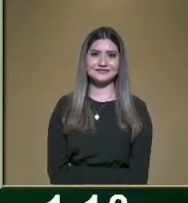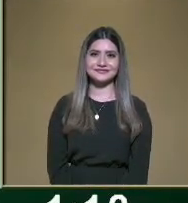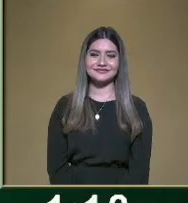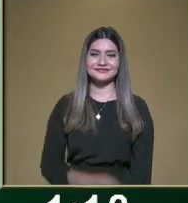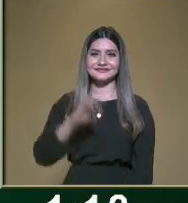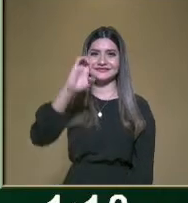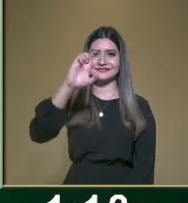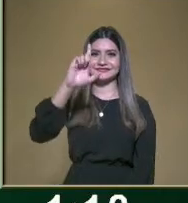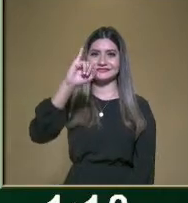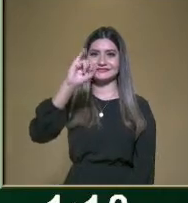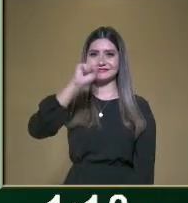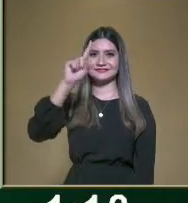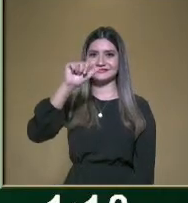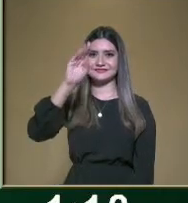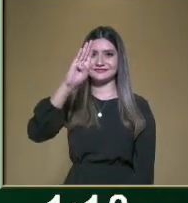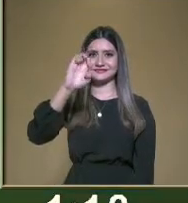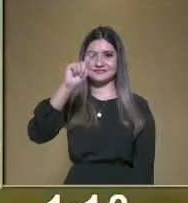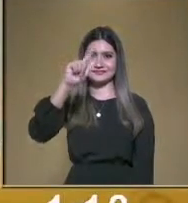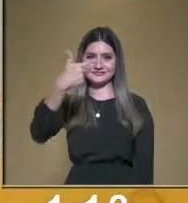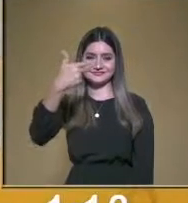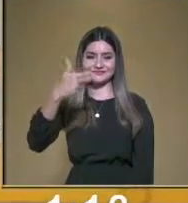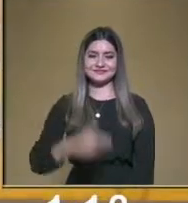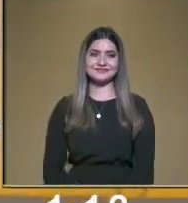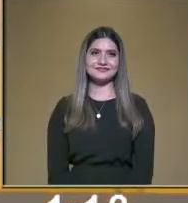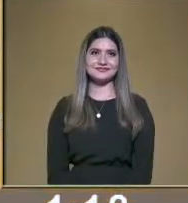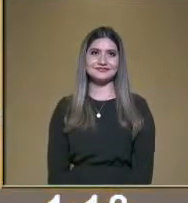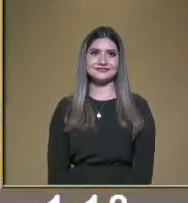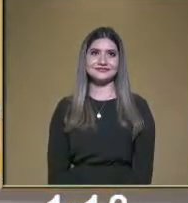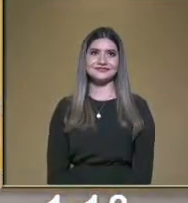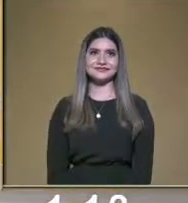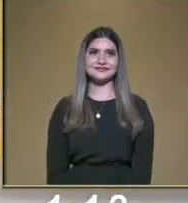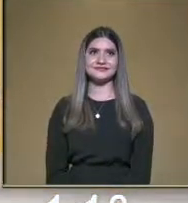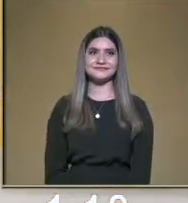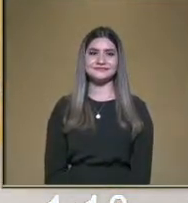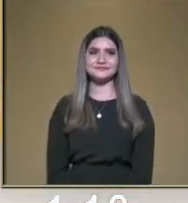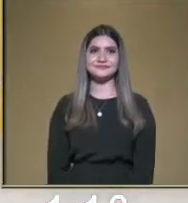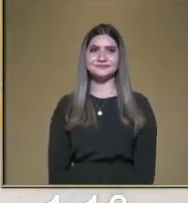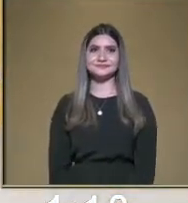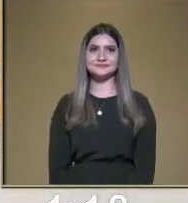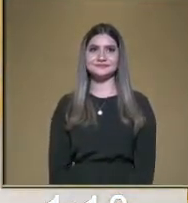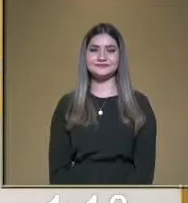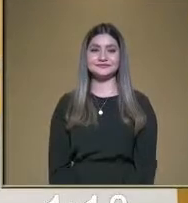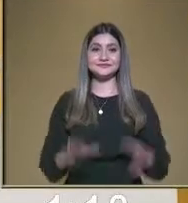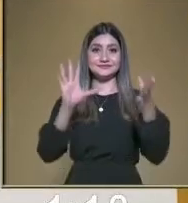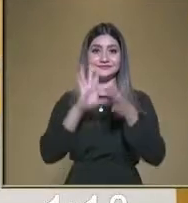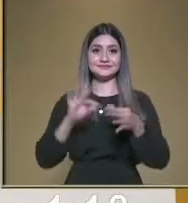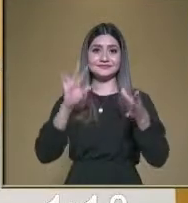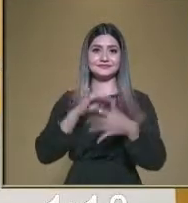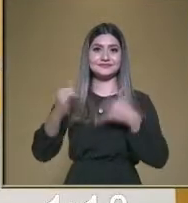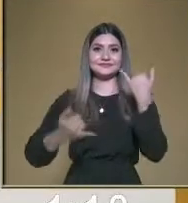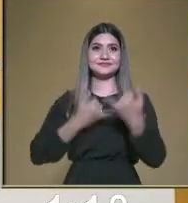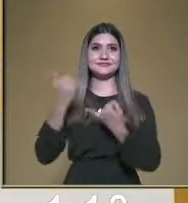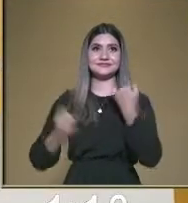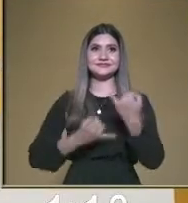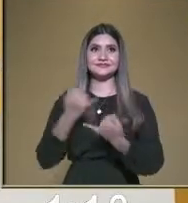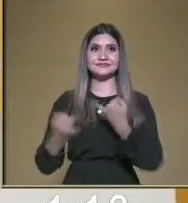Elizabeth. Así es. ¿Nos puede decir las indicaciones? ¿Nos puede compartir qué consiste? Así bueno, pues en esta ocasión me toca coordinar